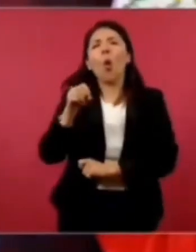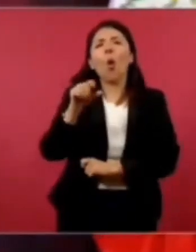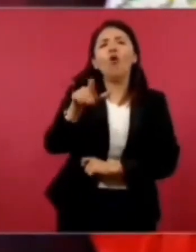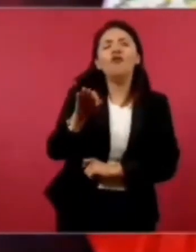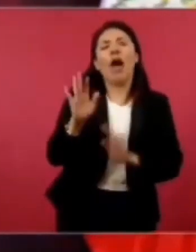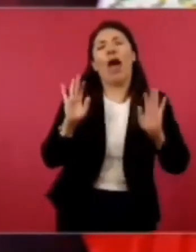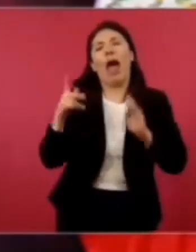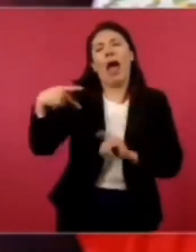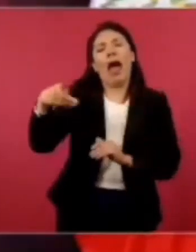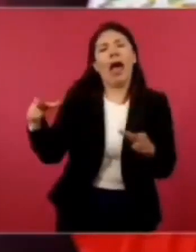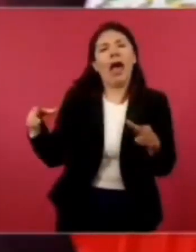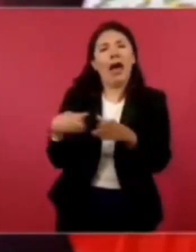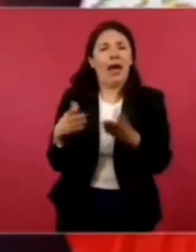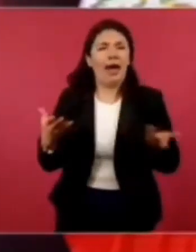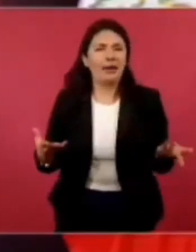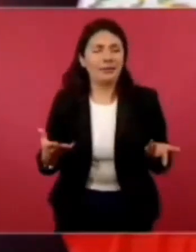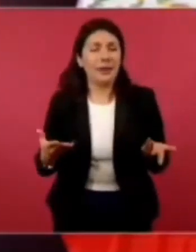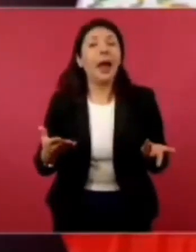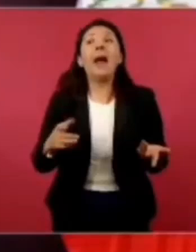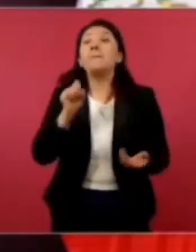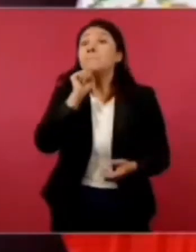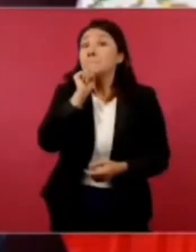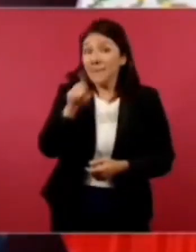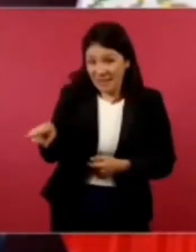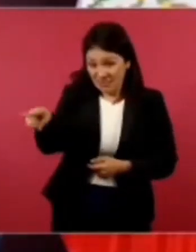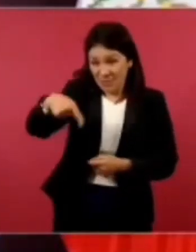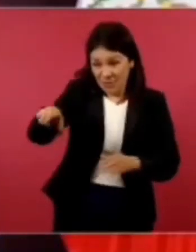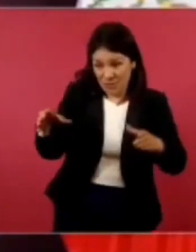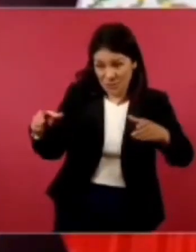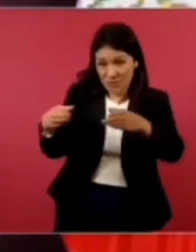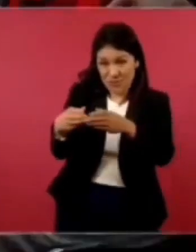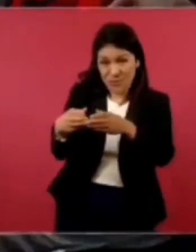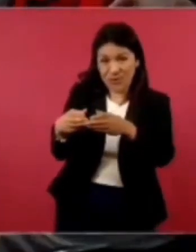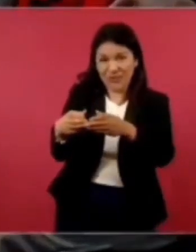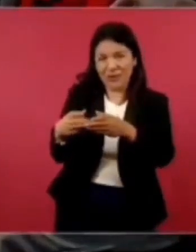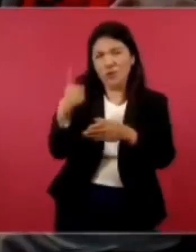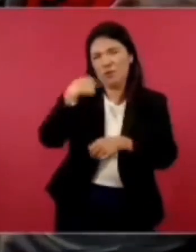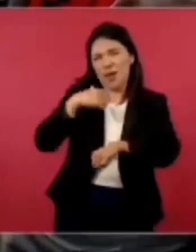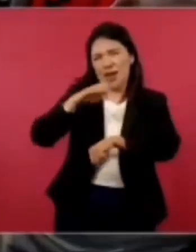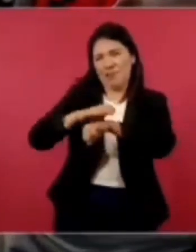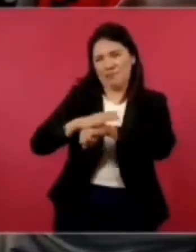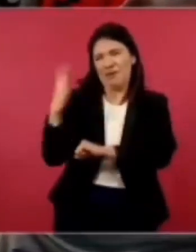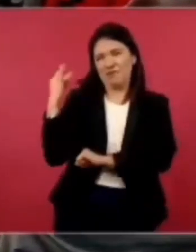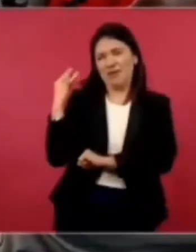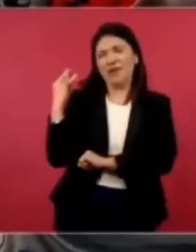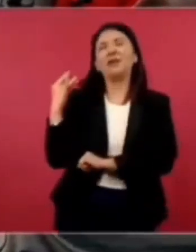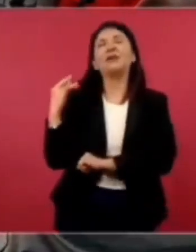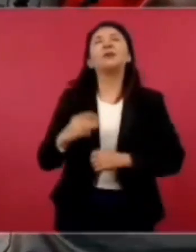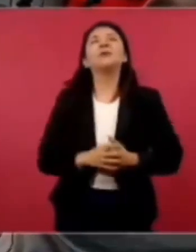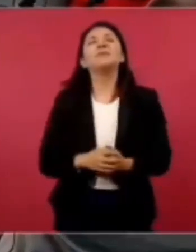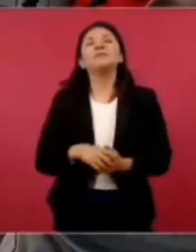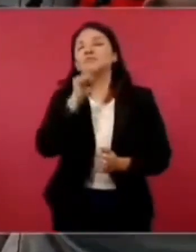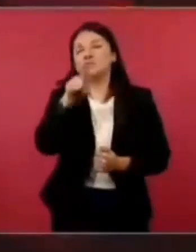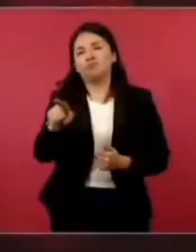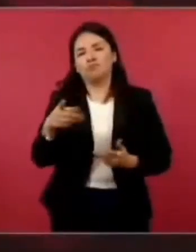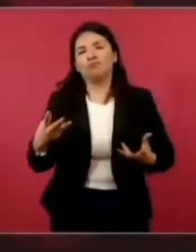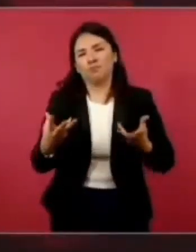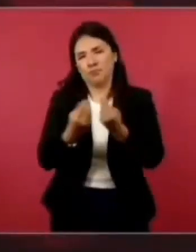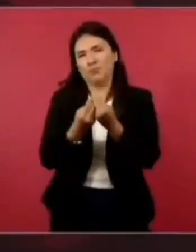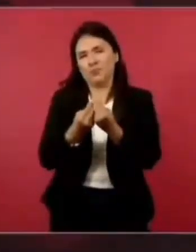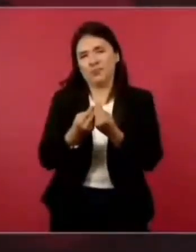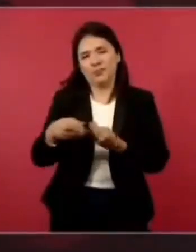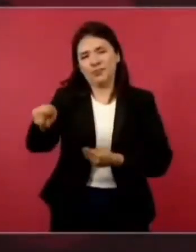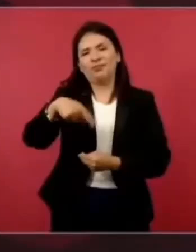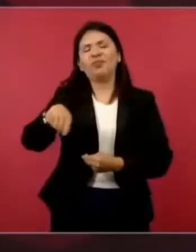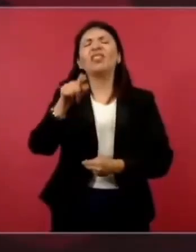Y aún ahí, en el campo de golf, estaba platicando un amigo, que es miembro del campo…